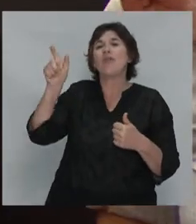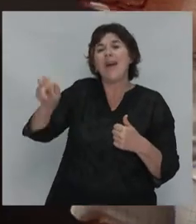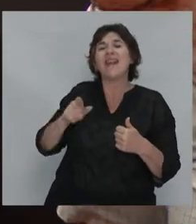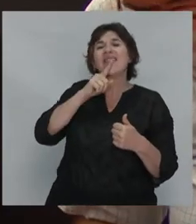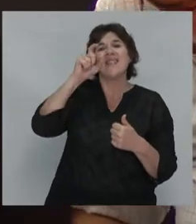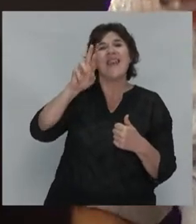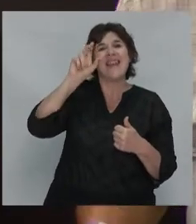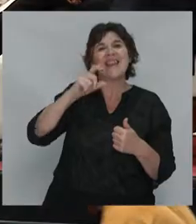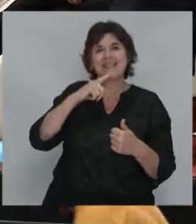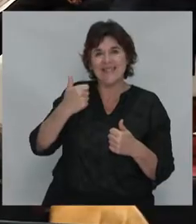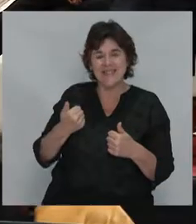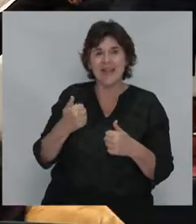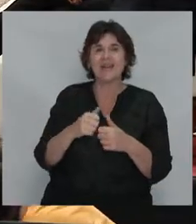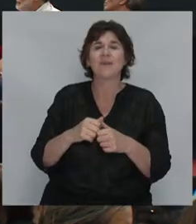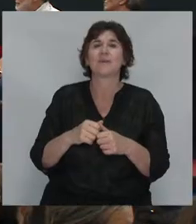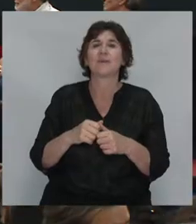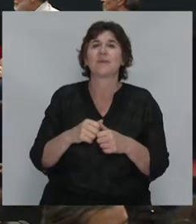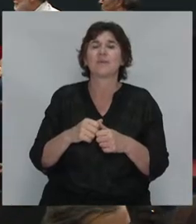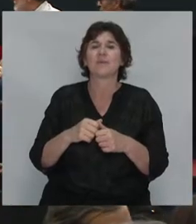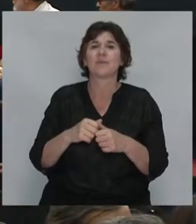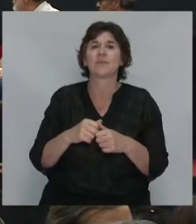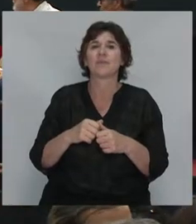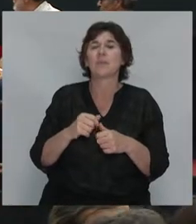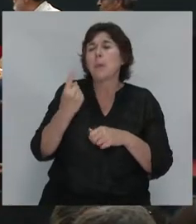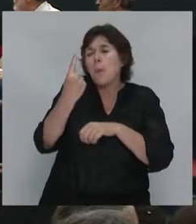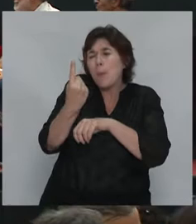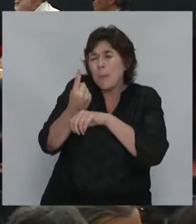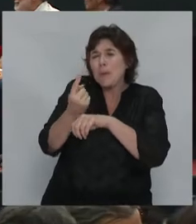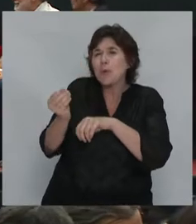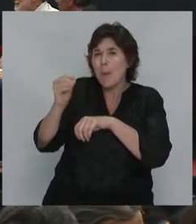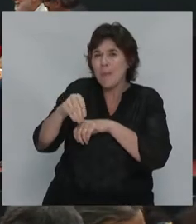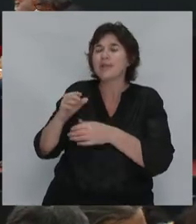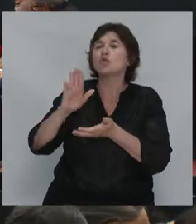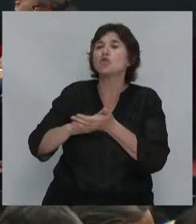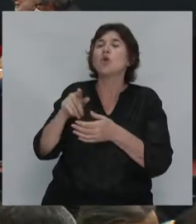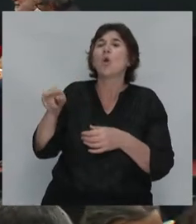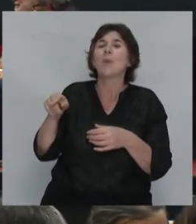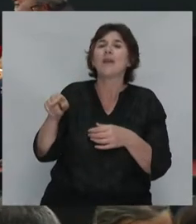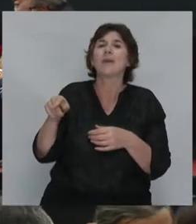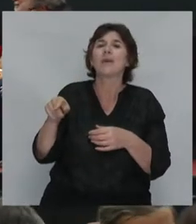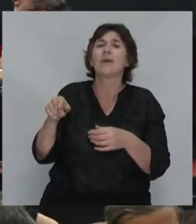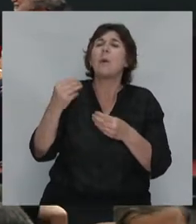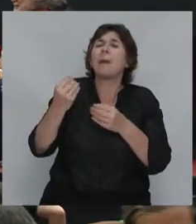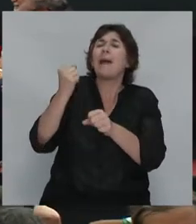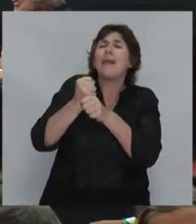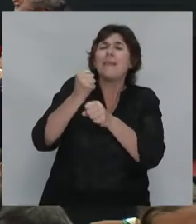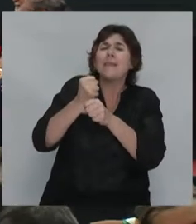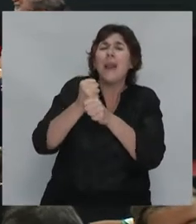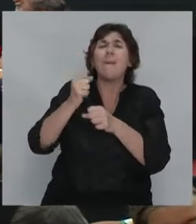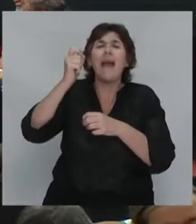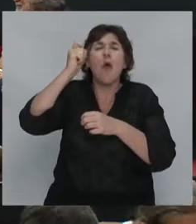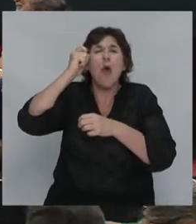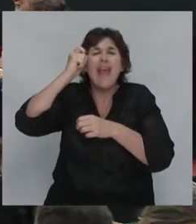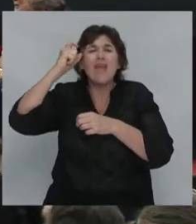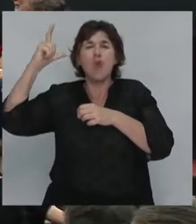para que hable 1 o 2 minutos más sobre cómo es ese trabajo ideológico, cómo lo